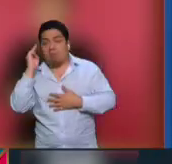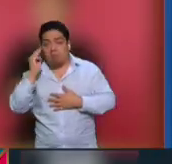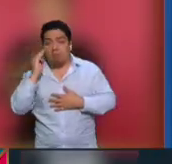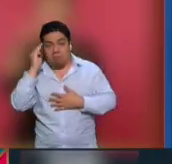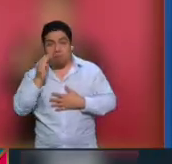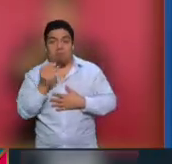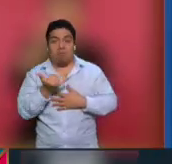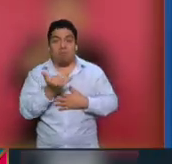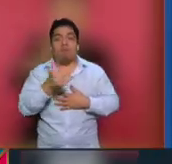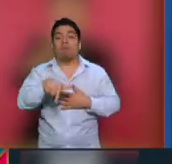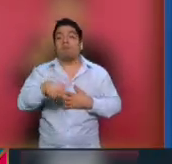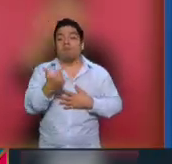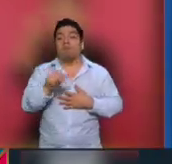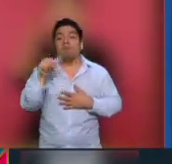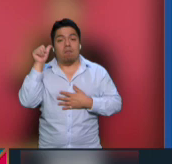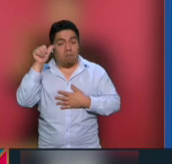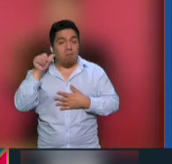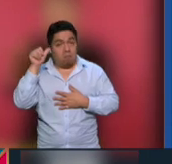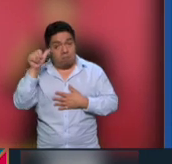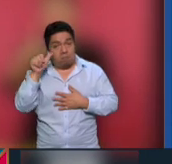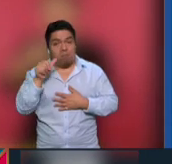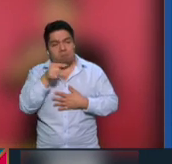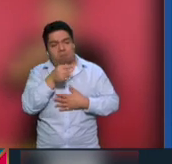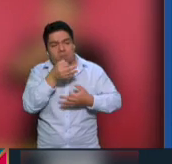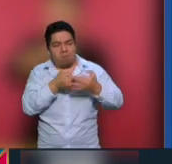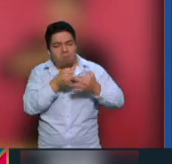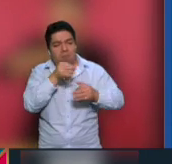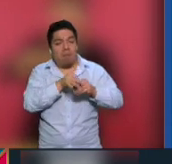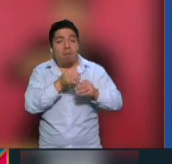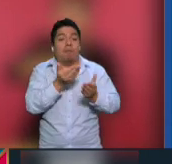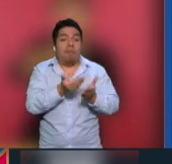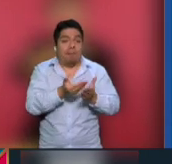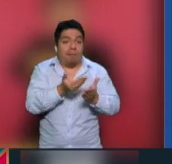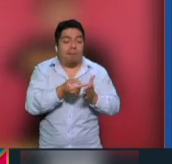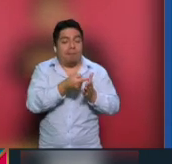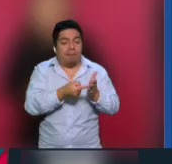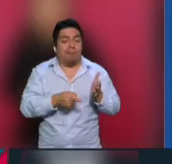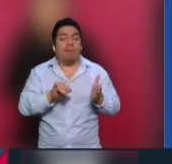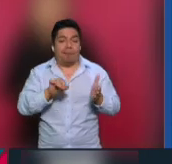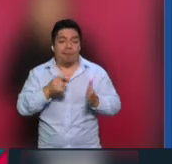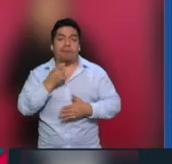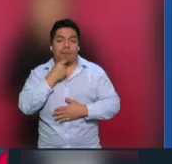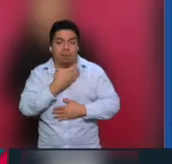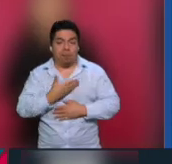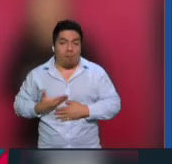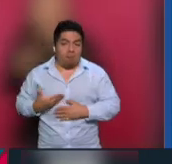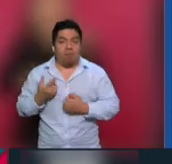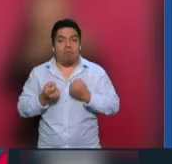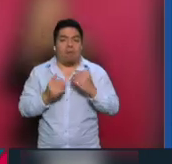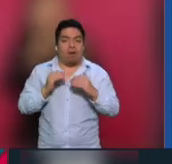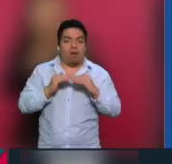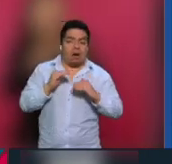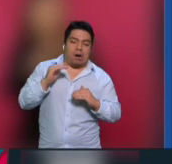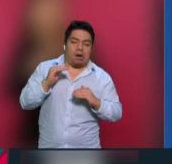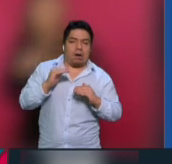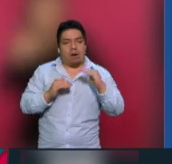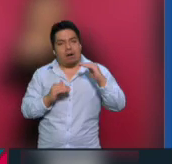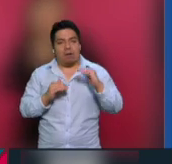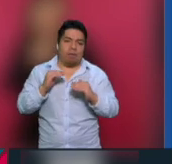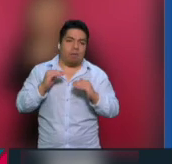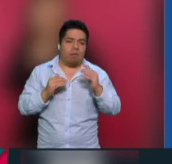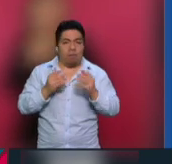así como el 12 de abril. El tribunal indicó que hay evidencia contundente de que el mandatario federal generó inequidad, usó